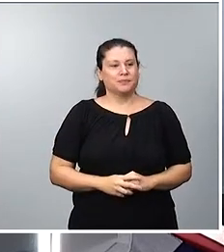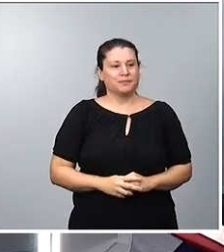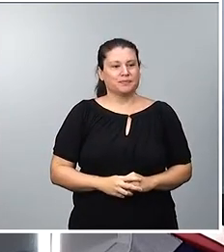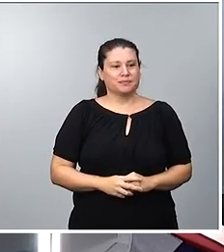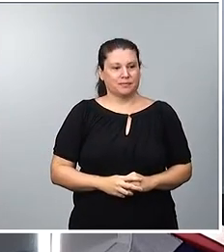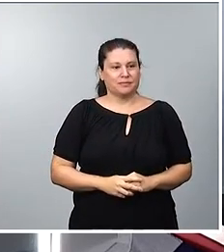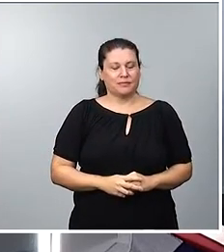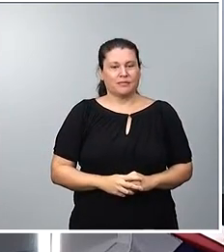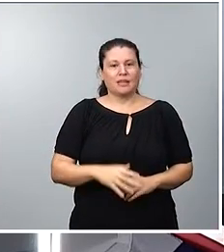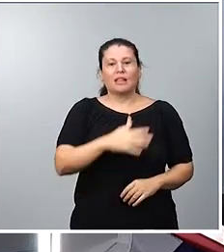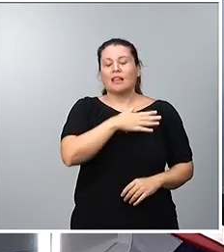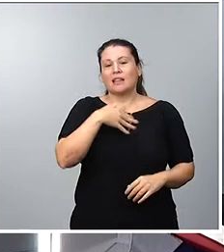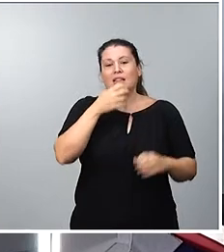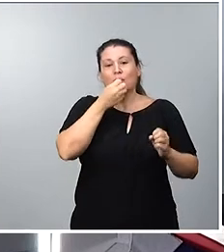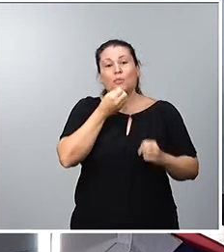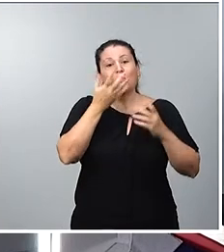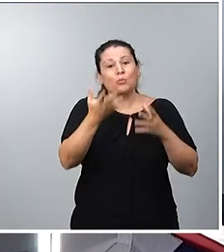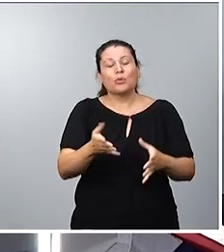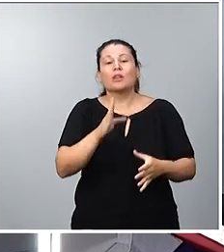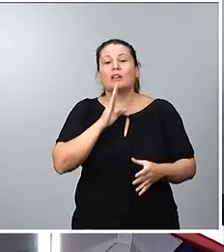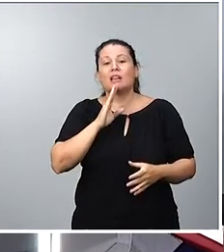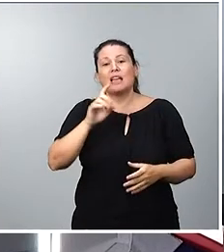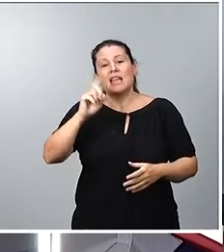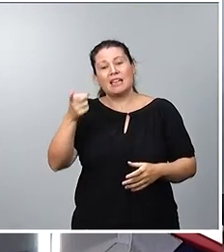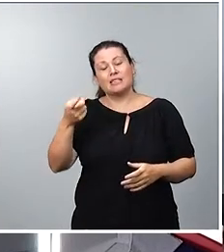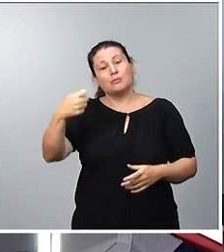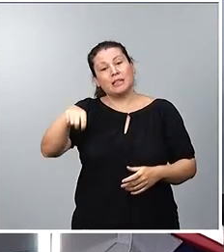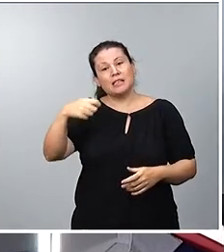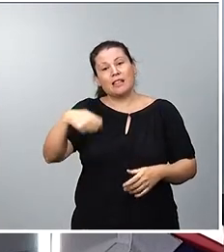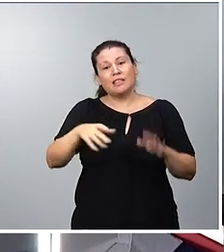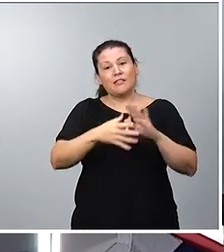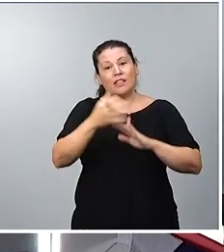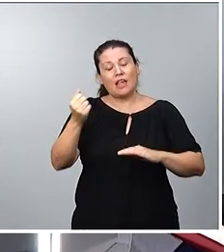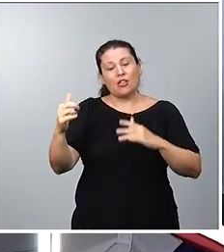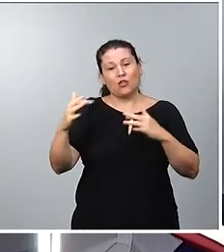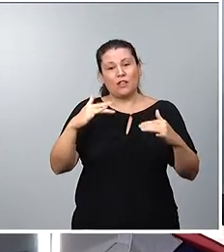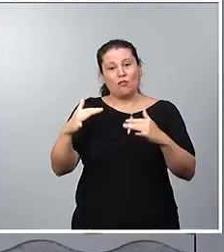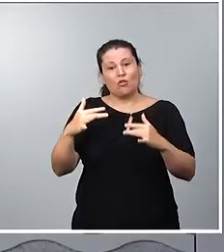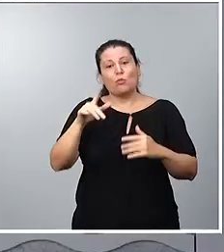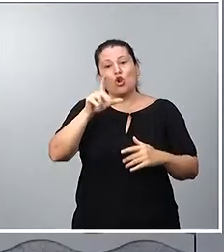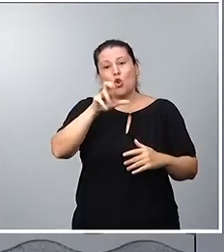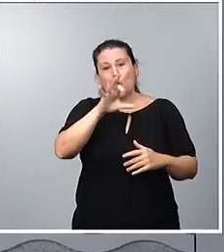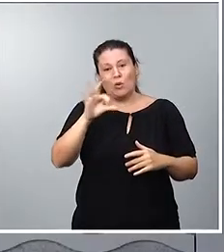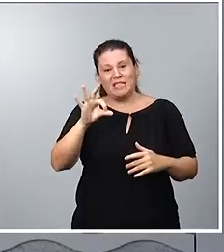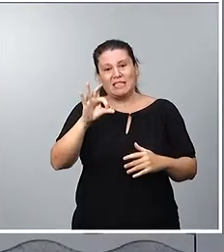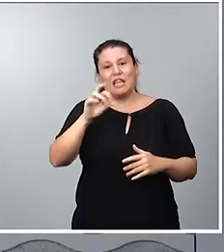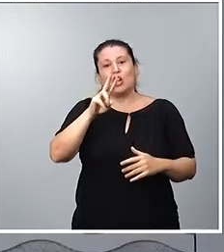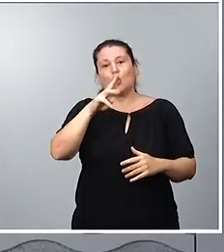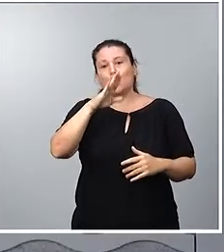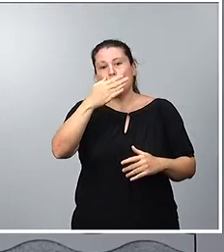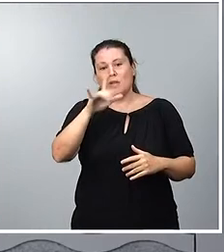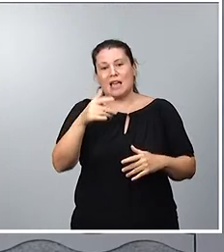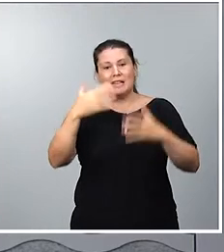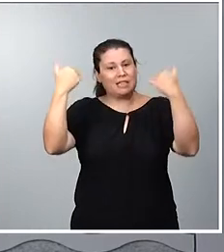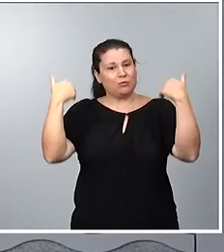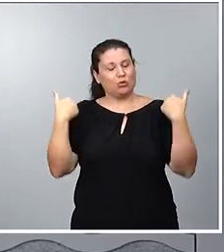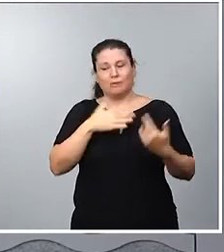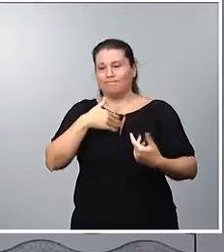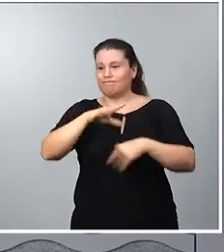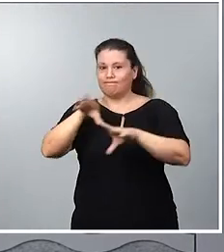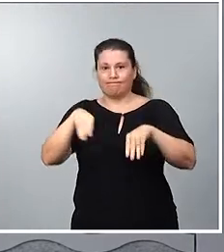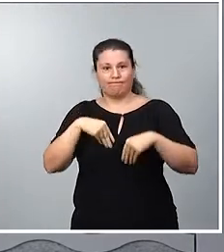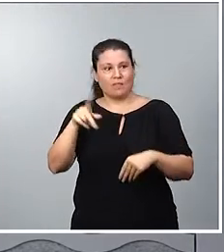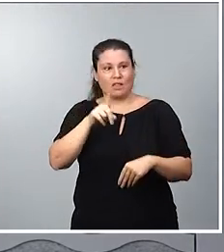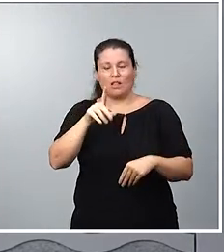negativa del expresidente de la Federación Española de Fútbol, Luis Rubiales, a asumir responsabilidades por su inaceptable